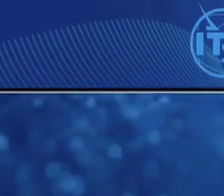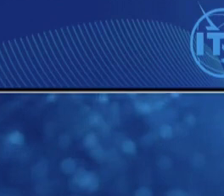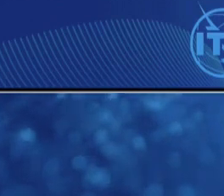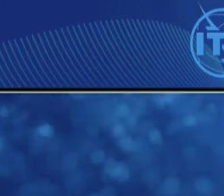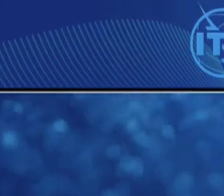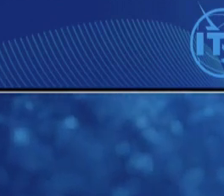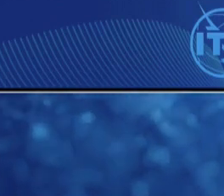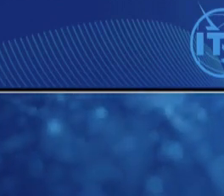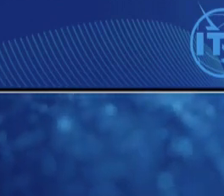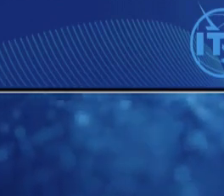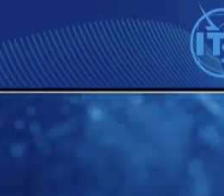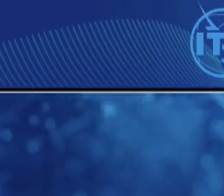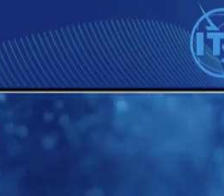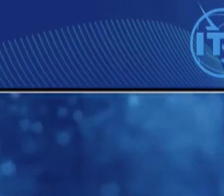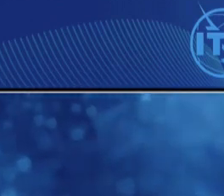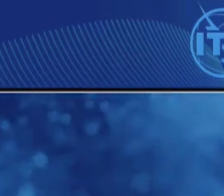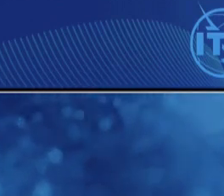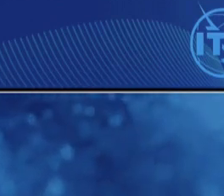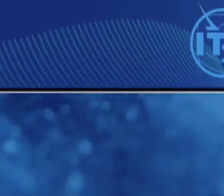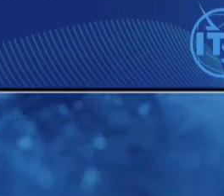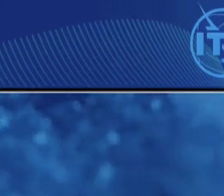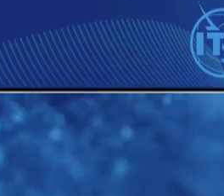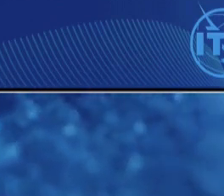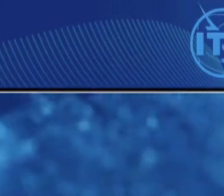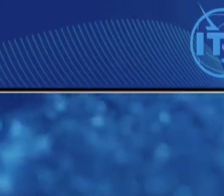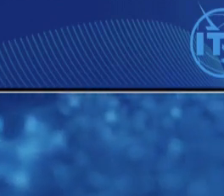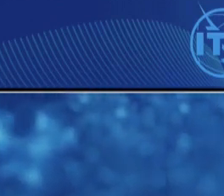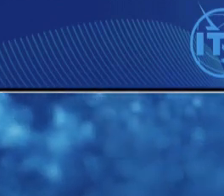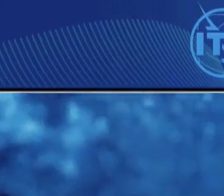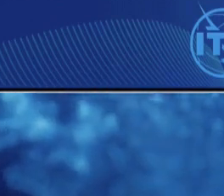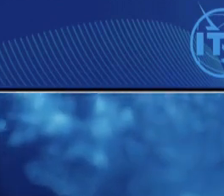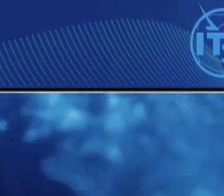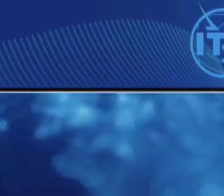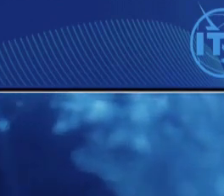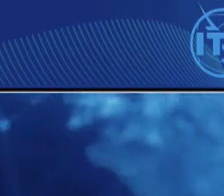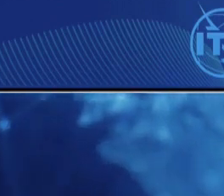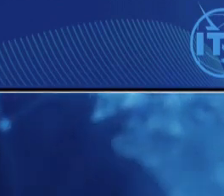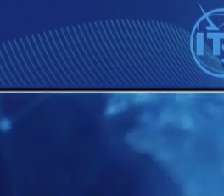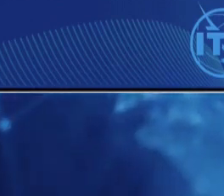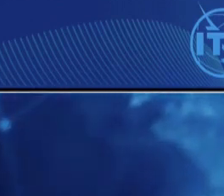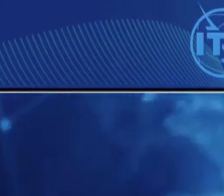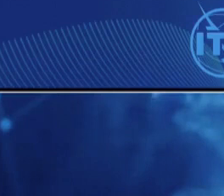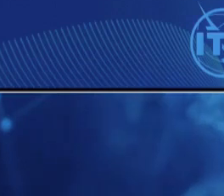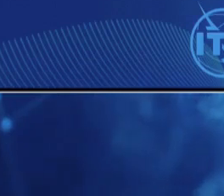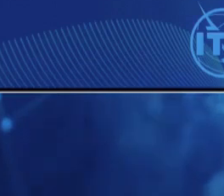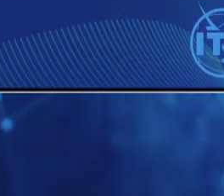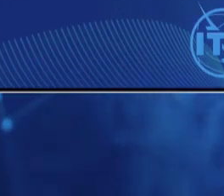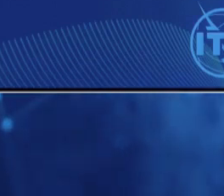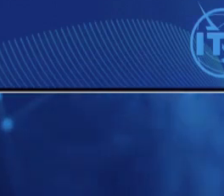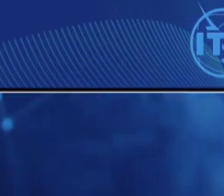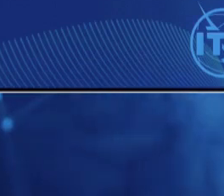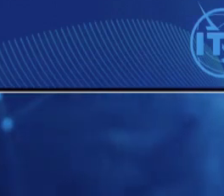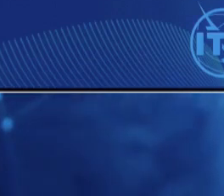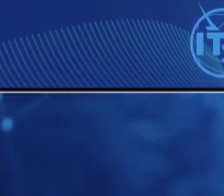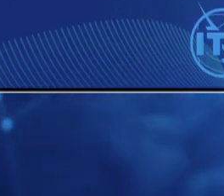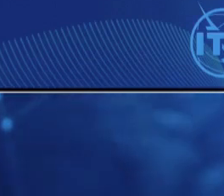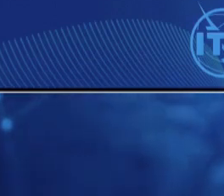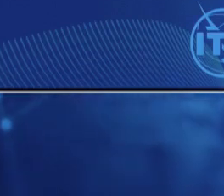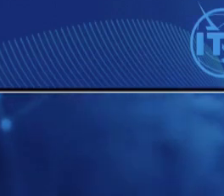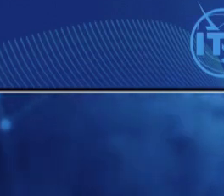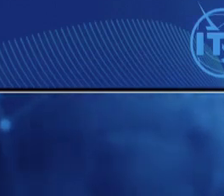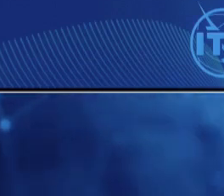Voy a presentar las filminas en inglés y hablar en español para tratar de hacer un poco de equilibrio con